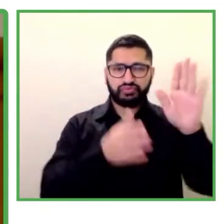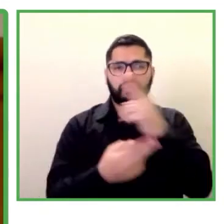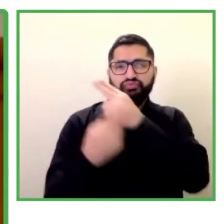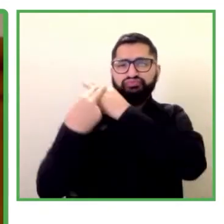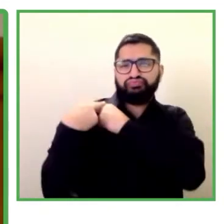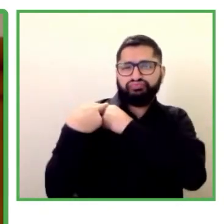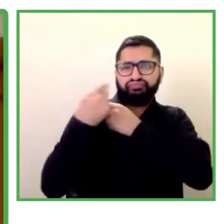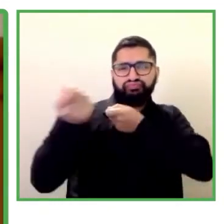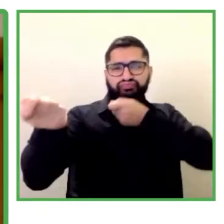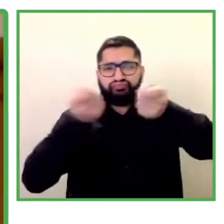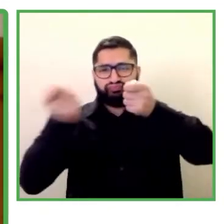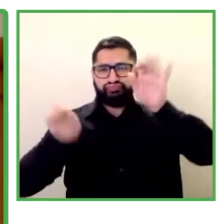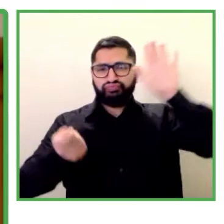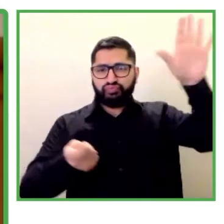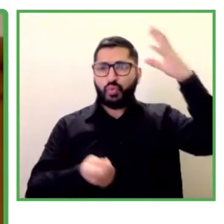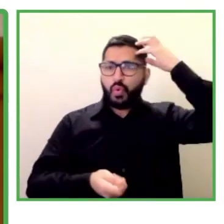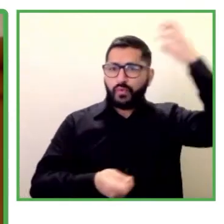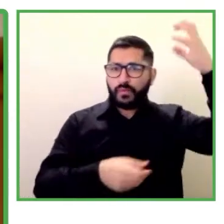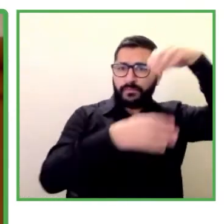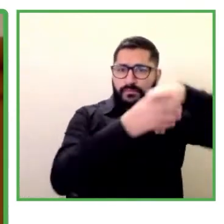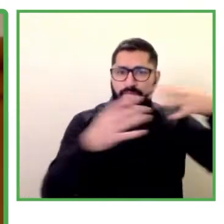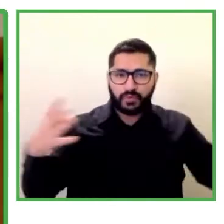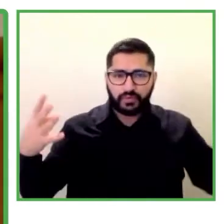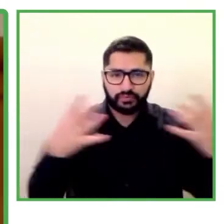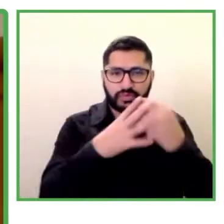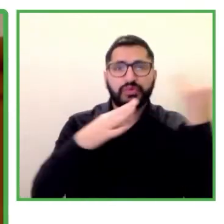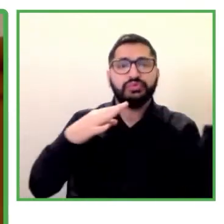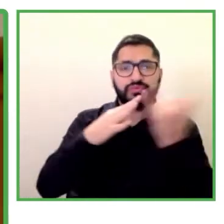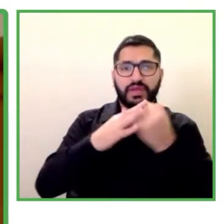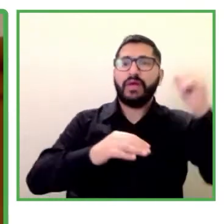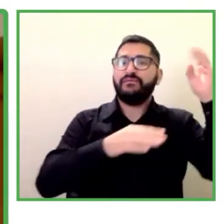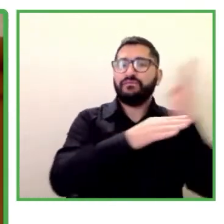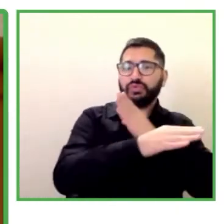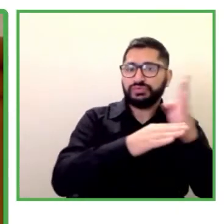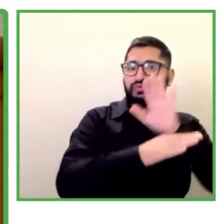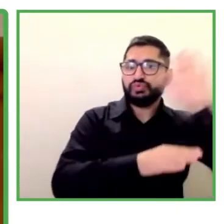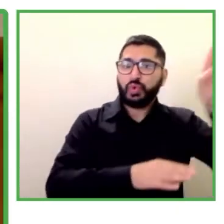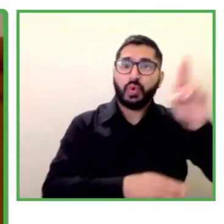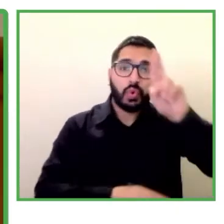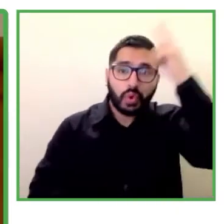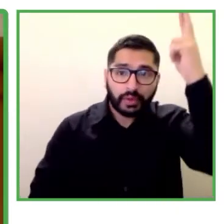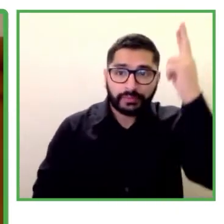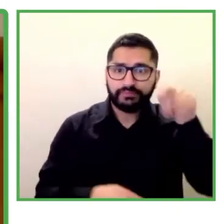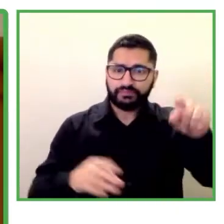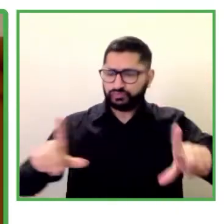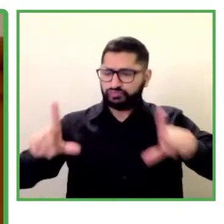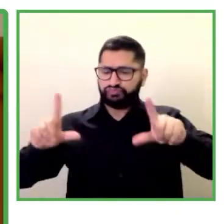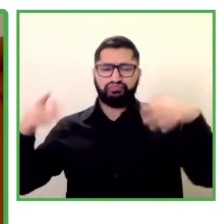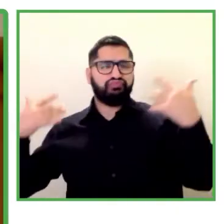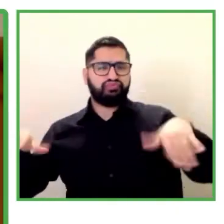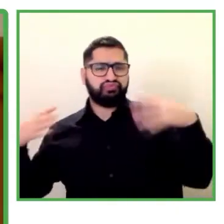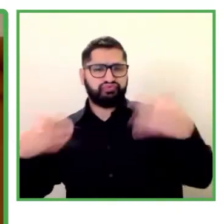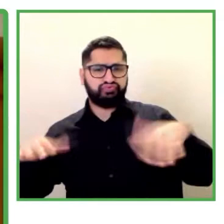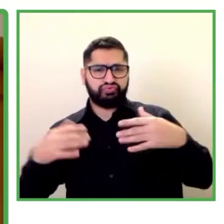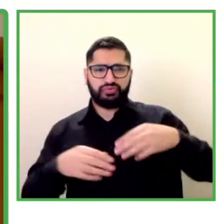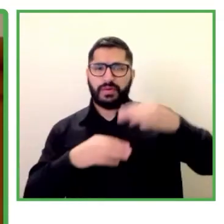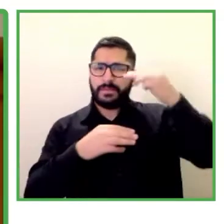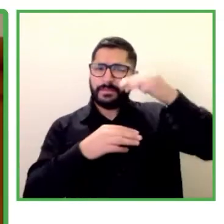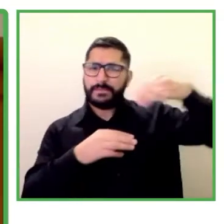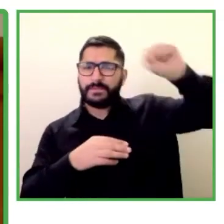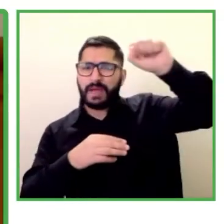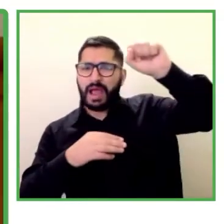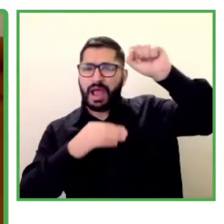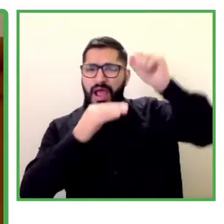Fernando es periodista, es certificado en gerencia por la Universidad ORT, es diplomado en Economía Política por la